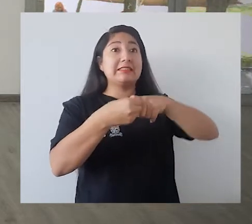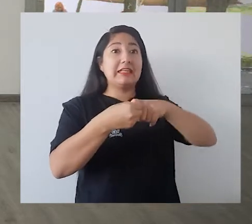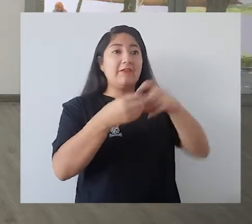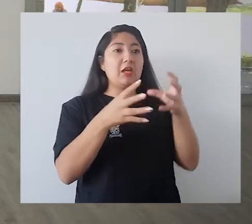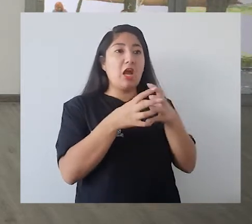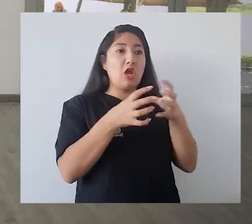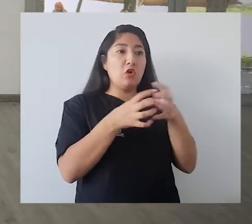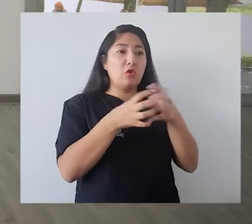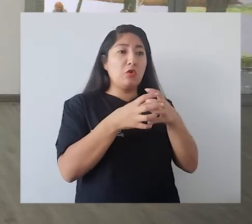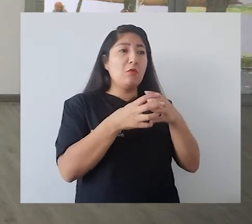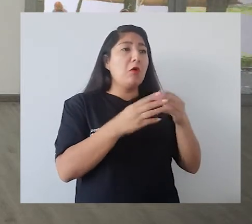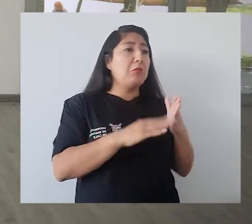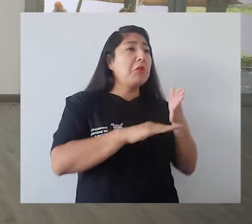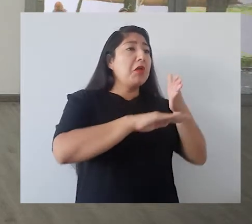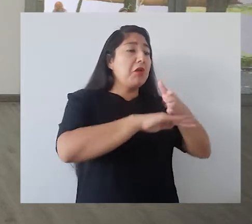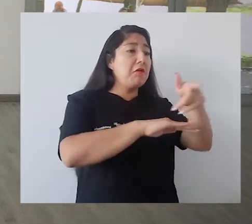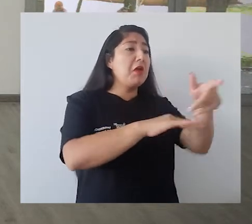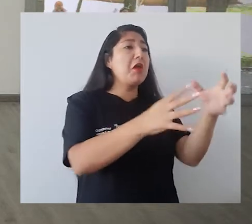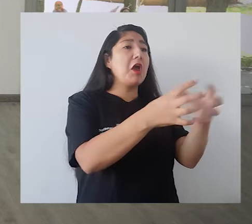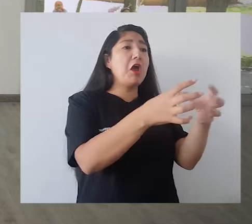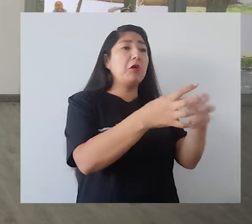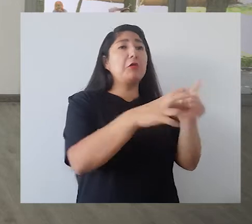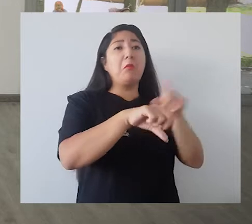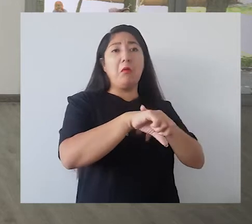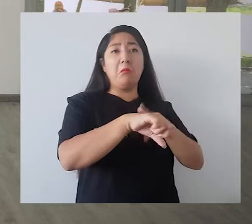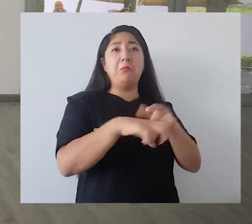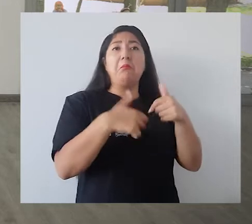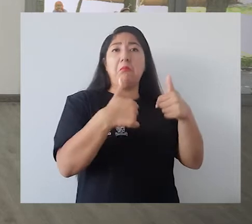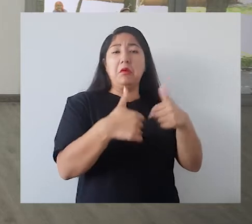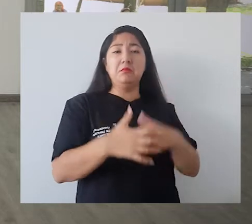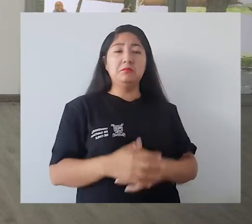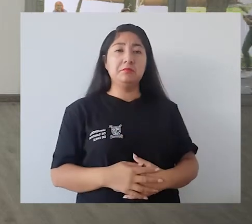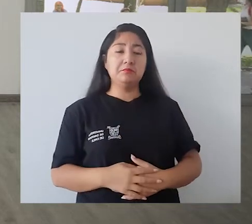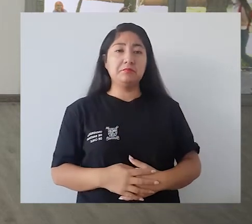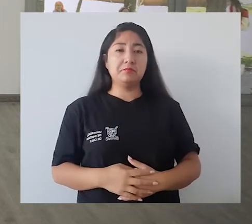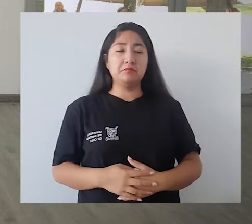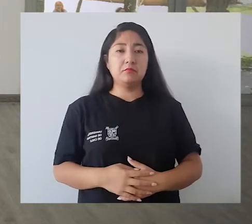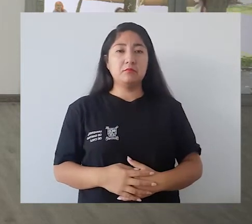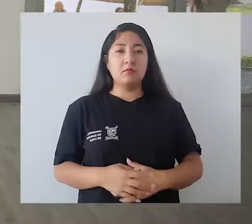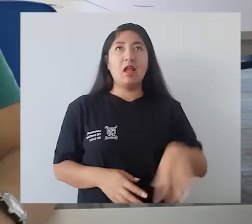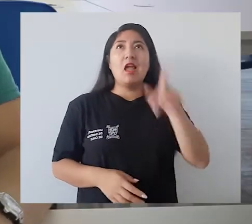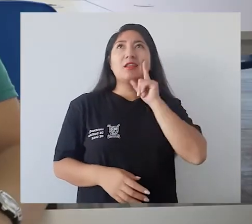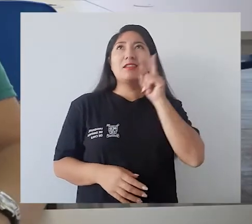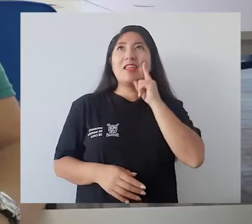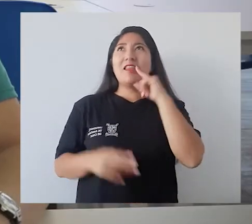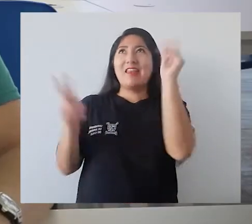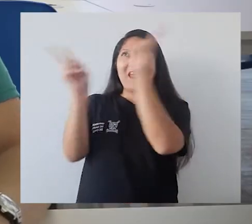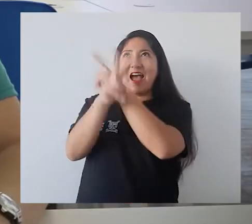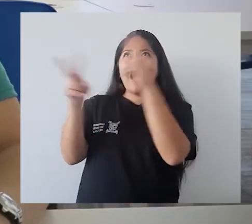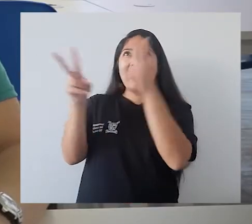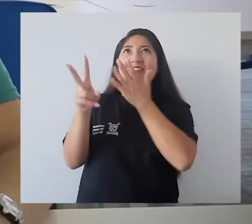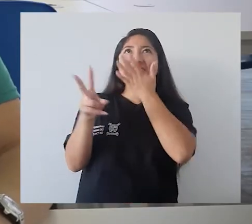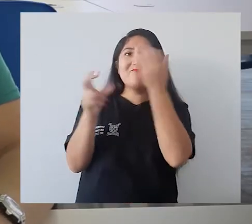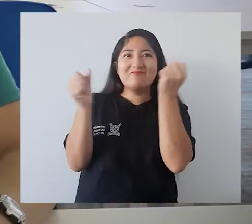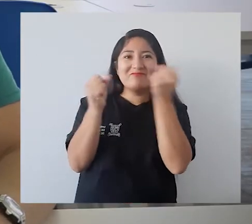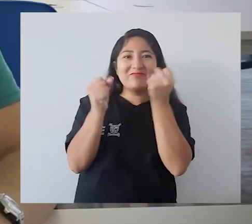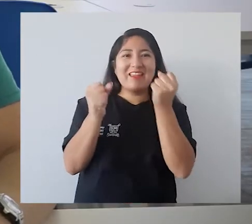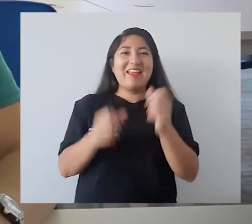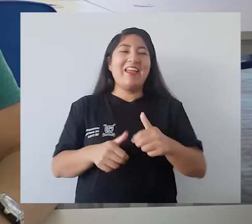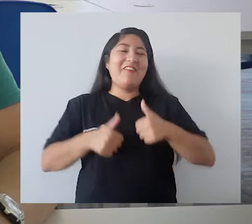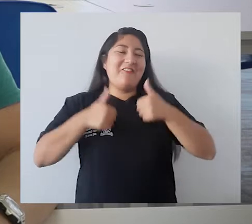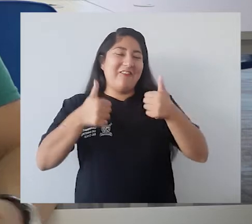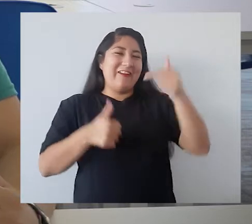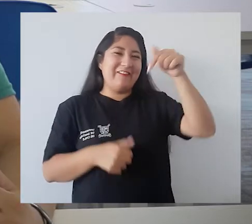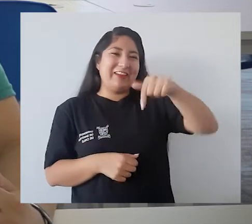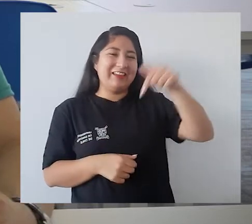de inscribirse el grupo y poder venir a trabajar en grupo por un tiempo determinado. Tienen aire acondicionado, está súper rico